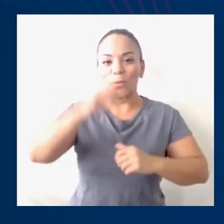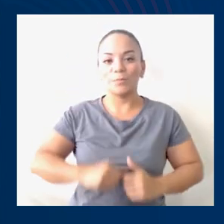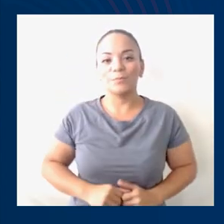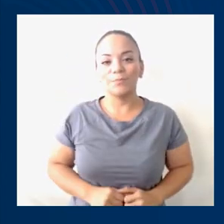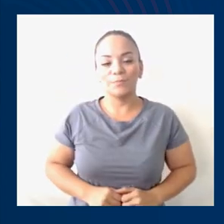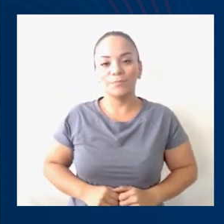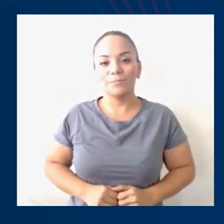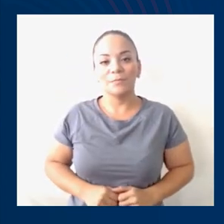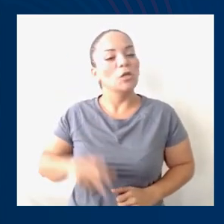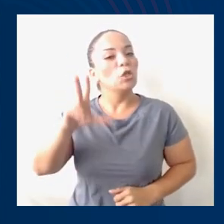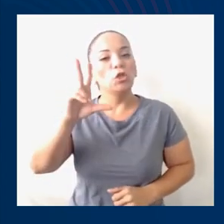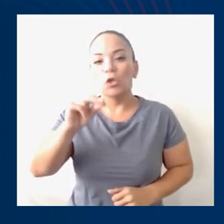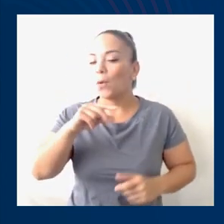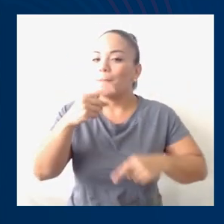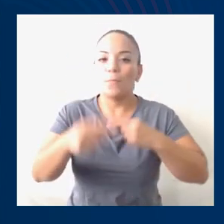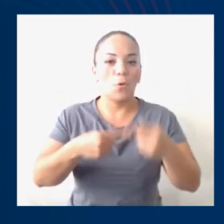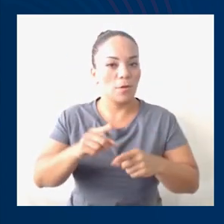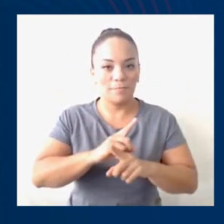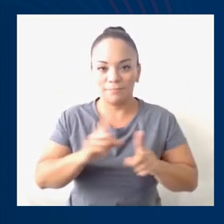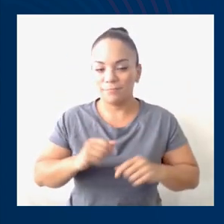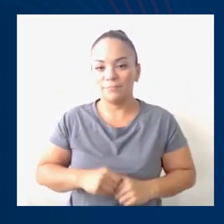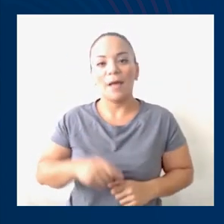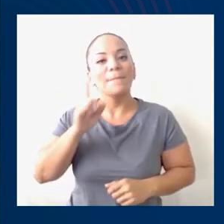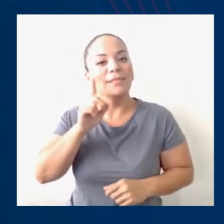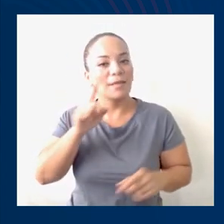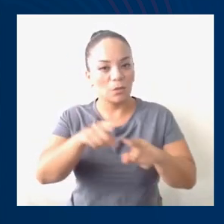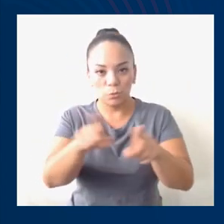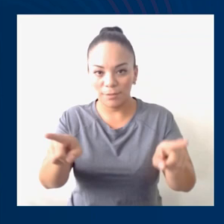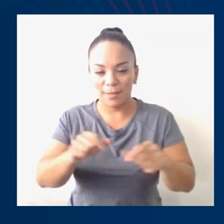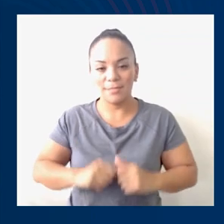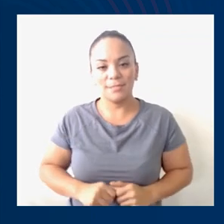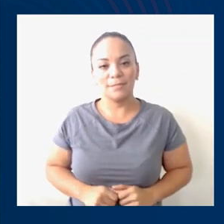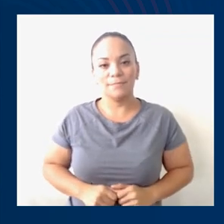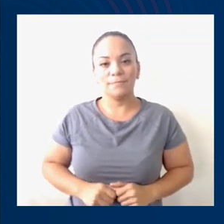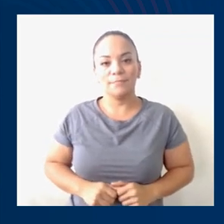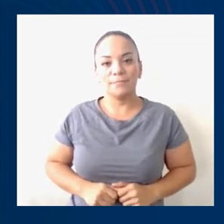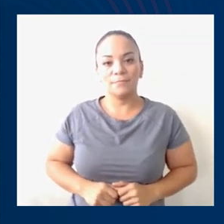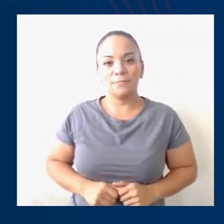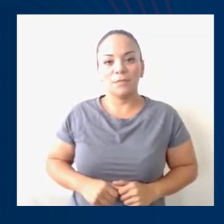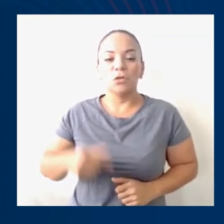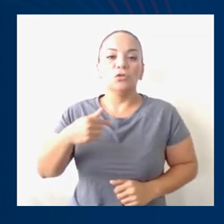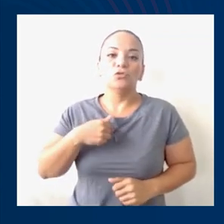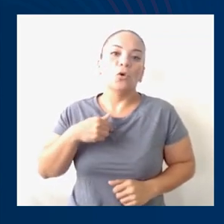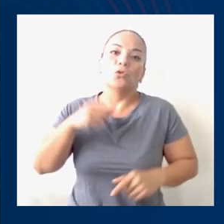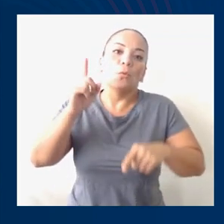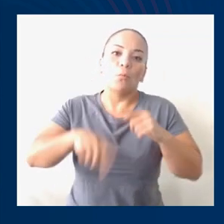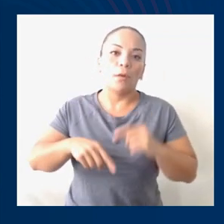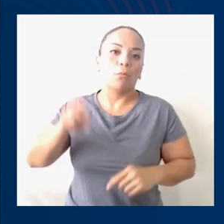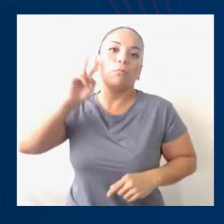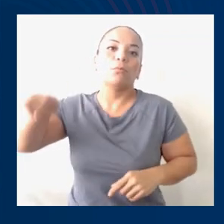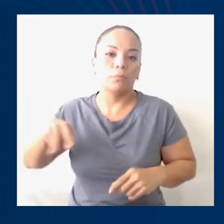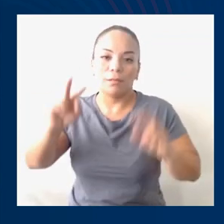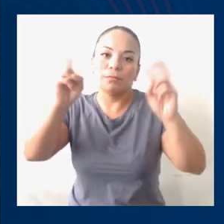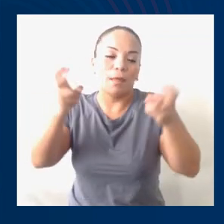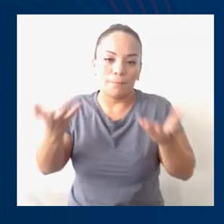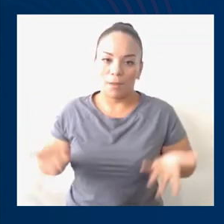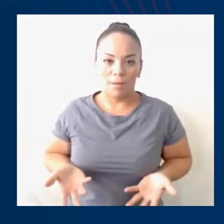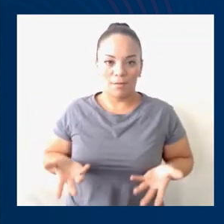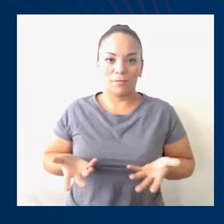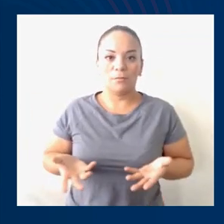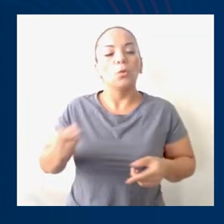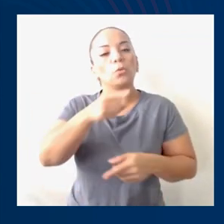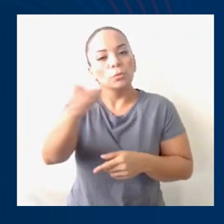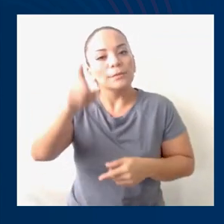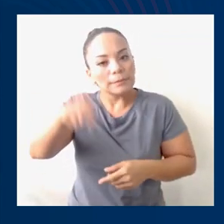de opinión. No voy a mentirles ni voy a ignorar el tema ya más,